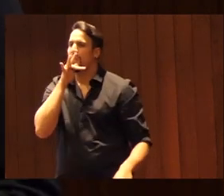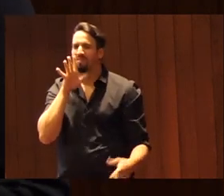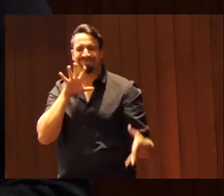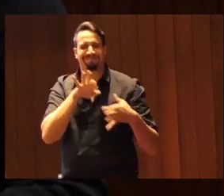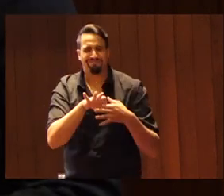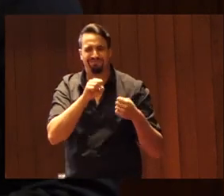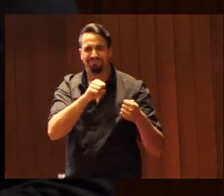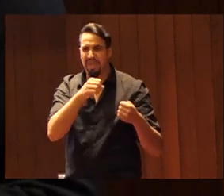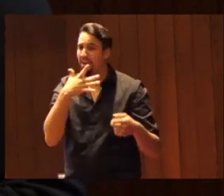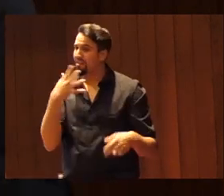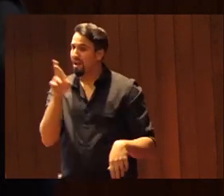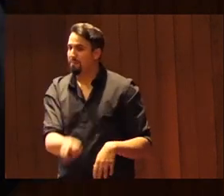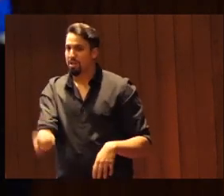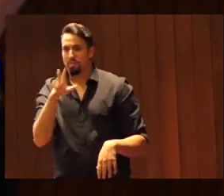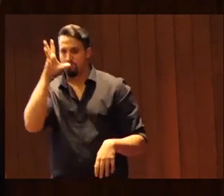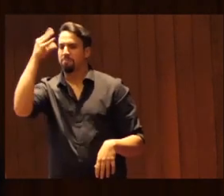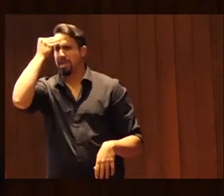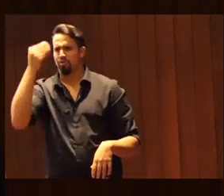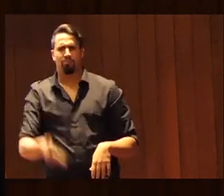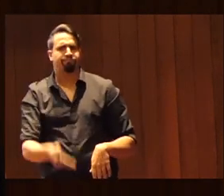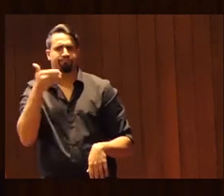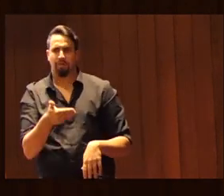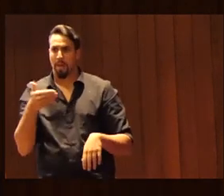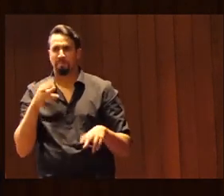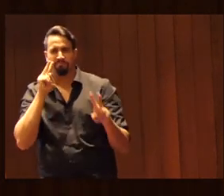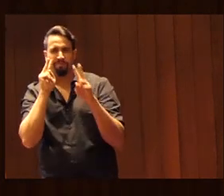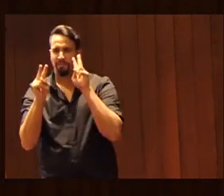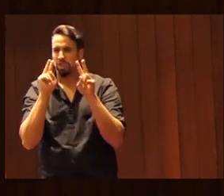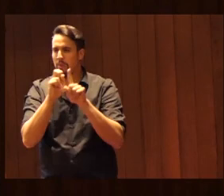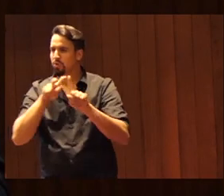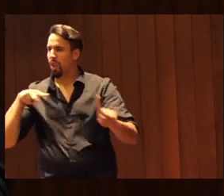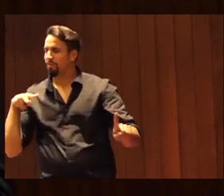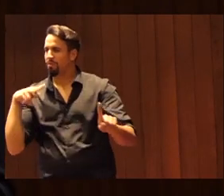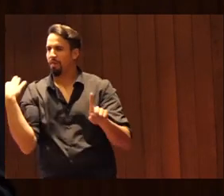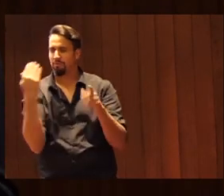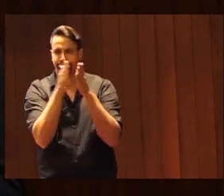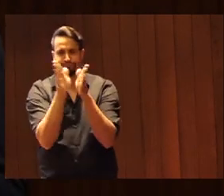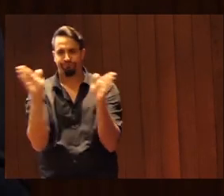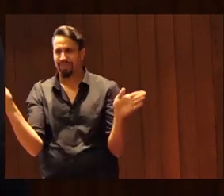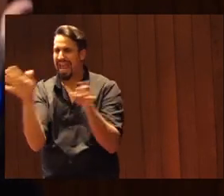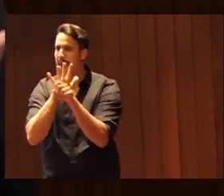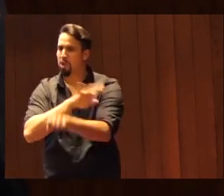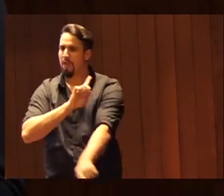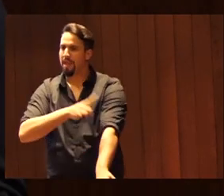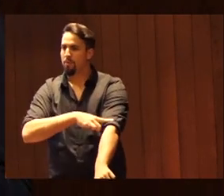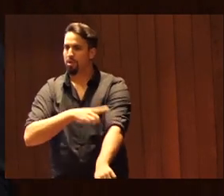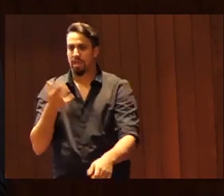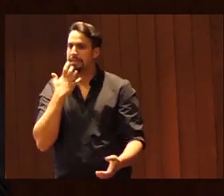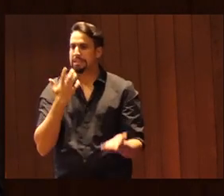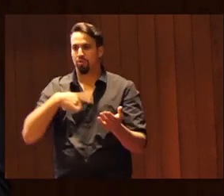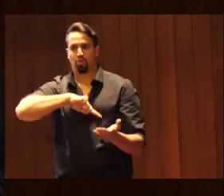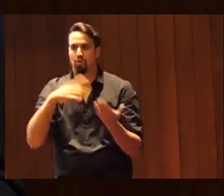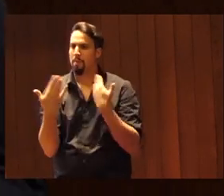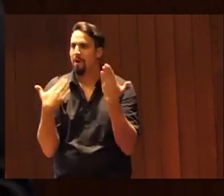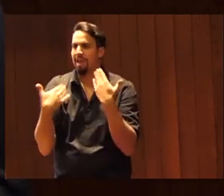insisto, porque creo que es importante que ampliemos el marco, la visión, la perspectiva del ámbito del deporte, cuando estamos hablando. Sea